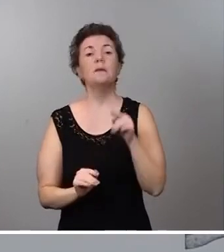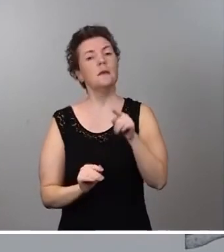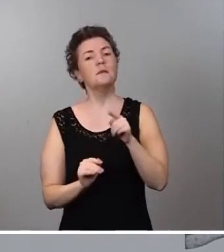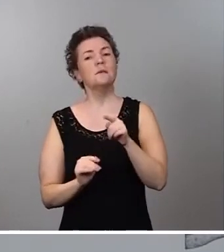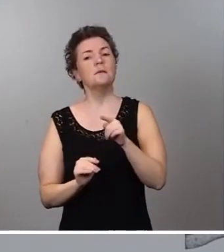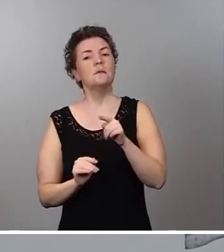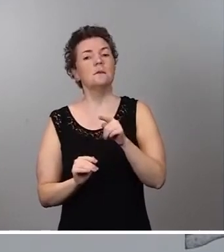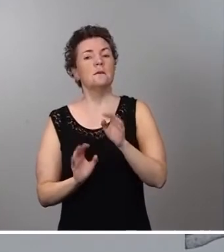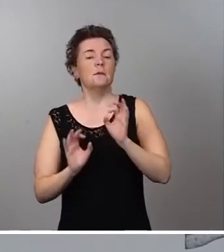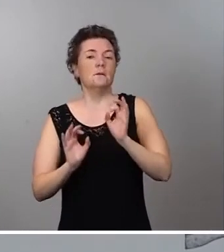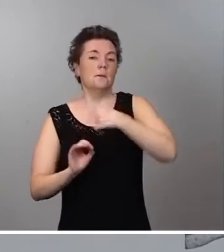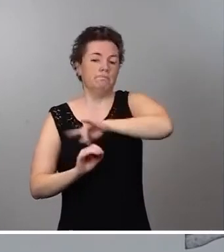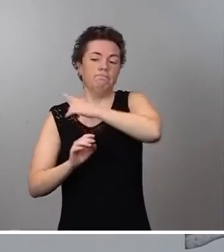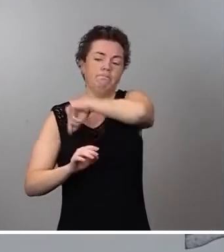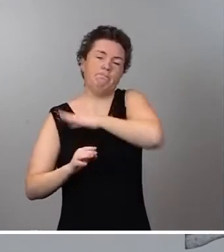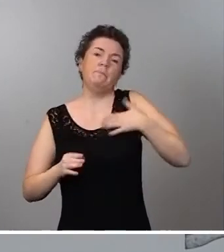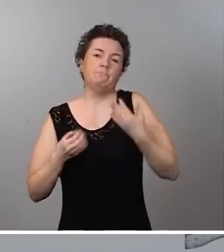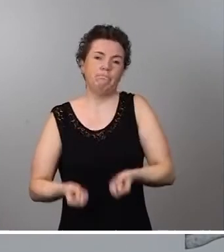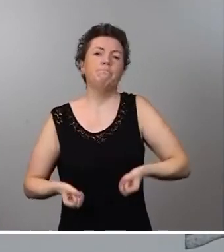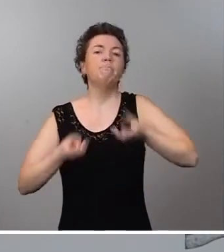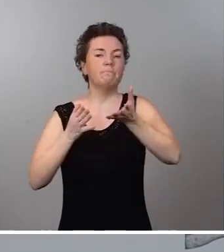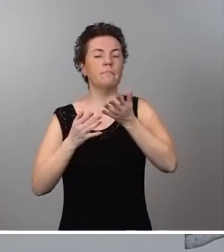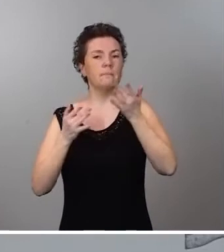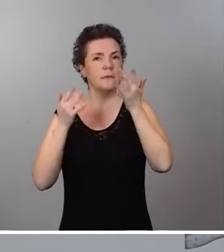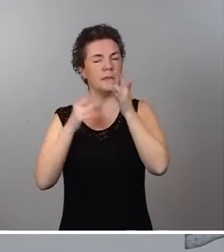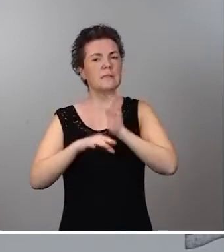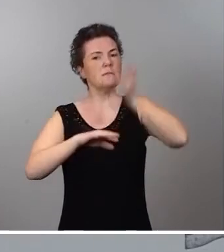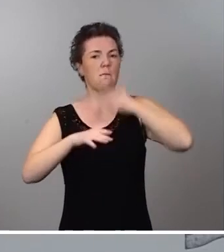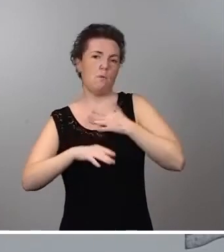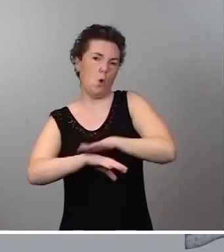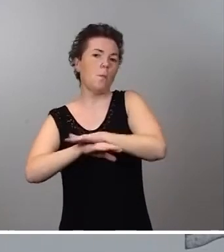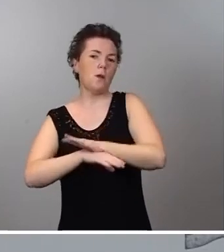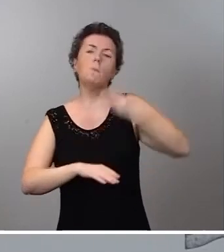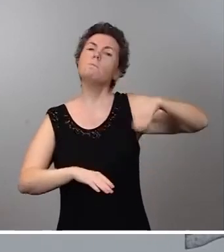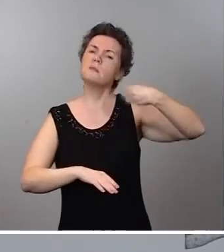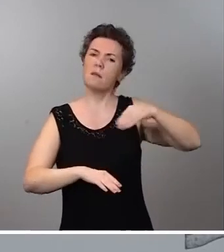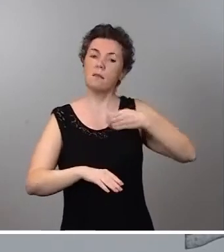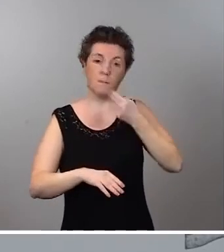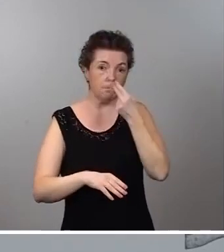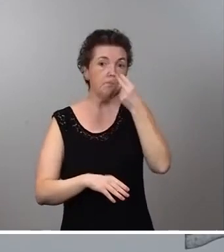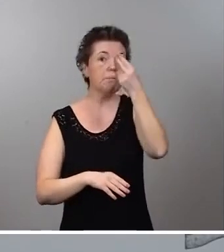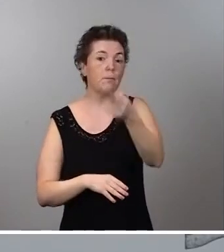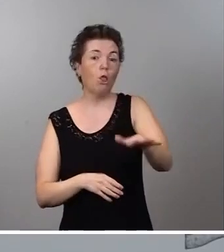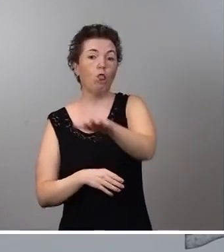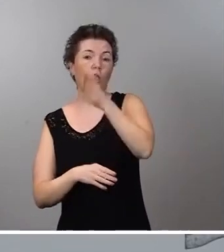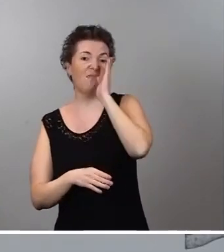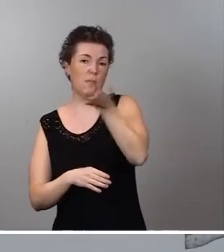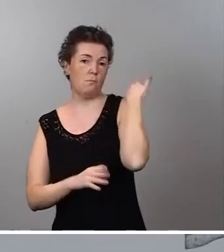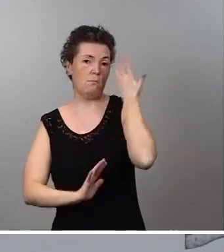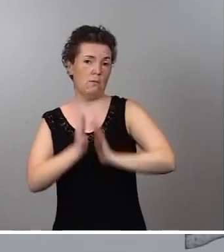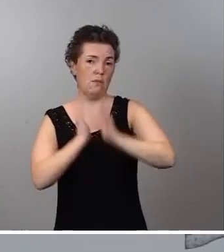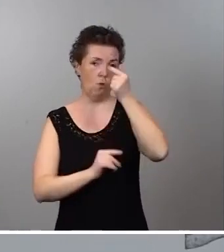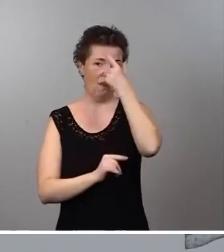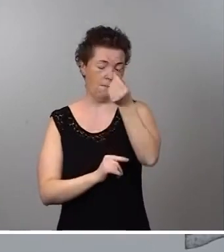manifestar la sensibilidad del Gobierno. El propio presidente del Gobierno visitó las zonas afectadas de los incendios de Ávila el pasado fin de